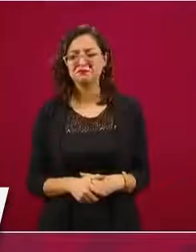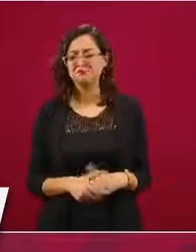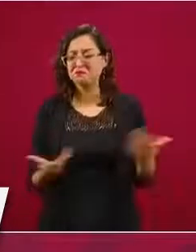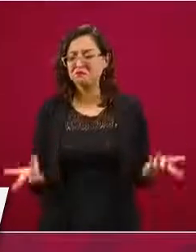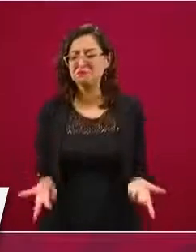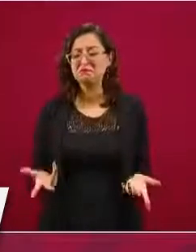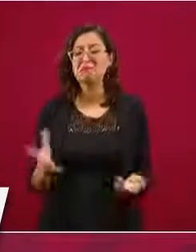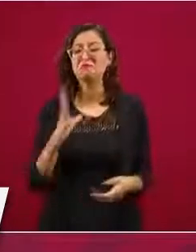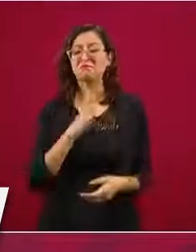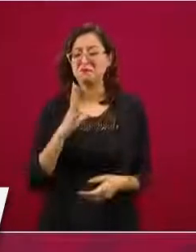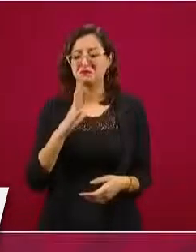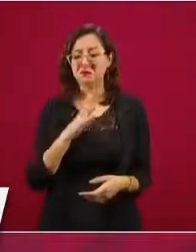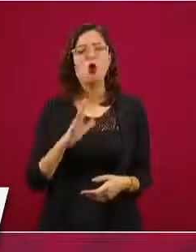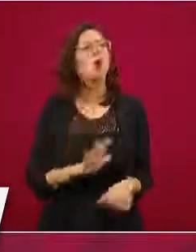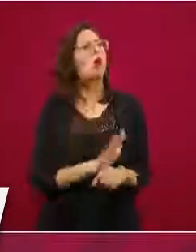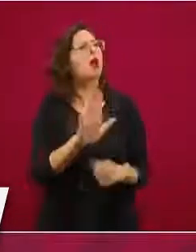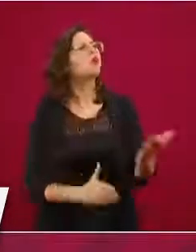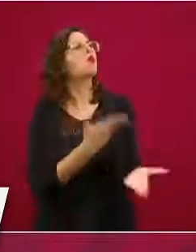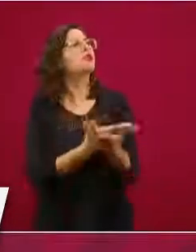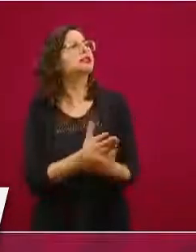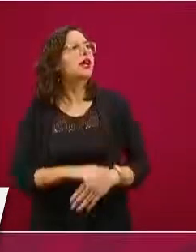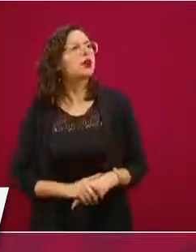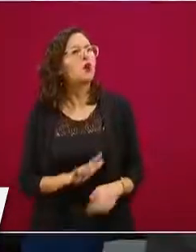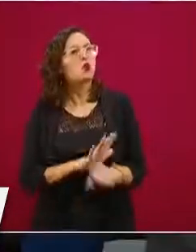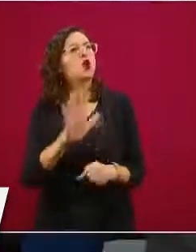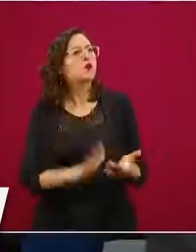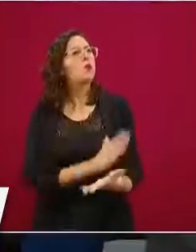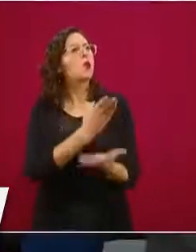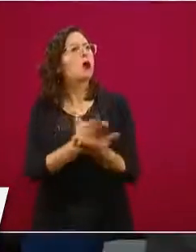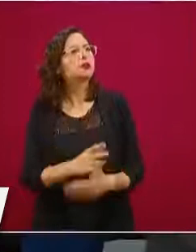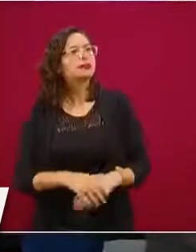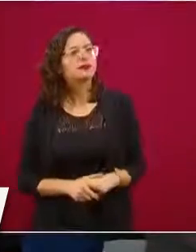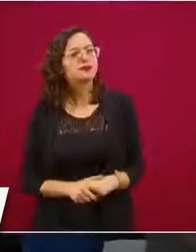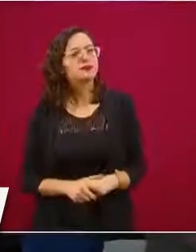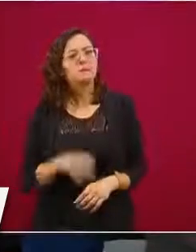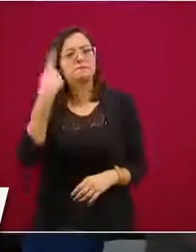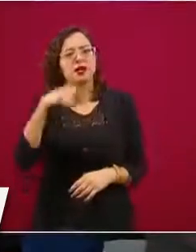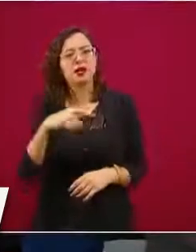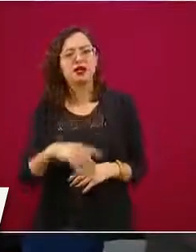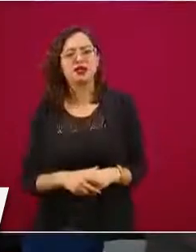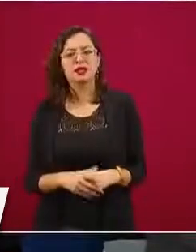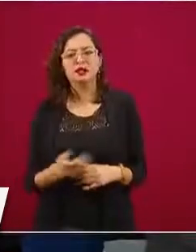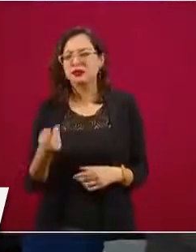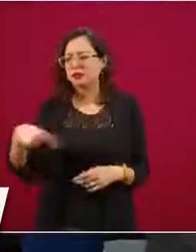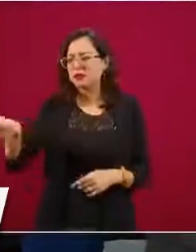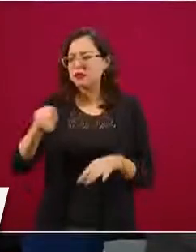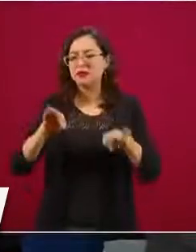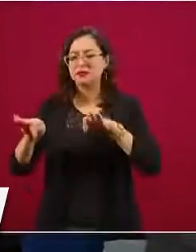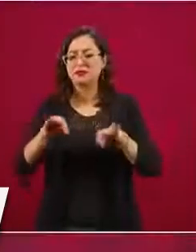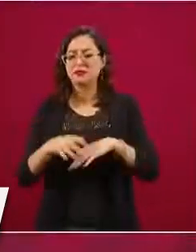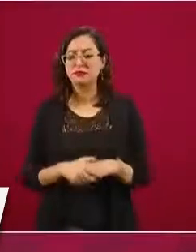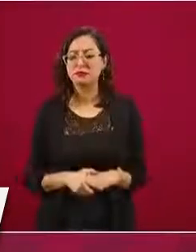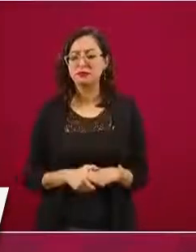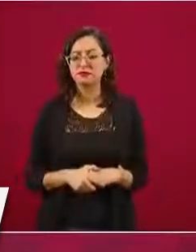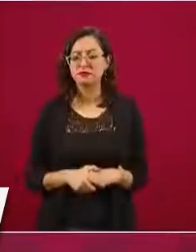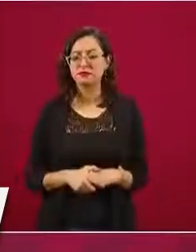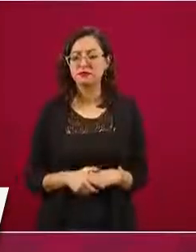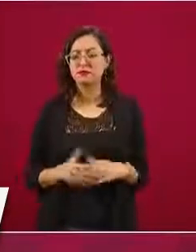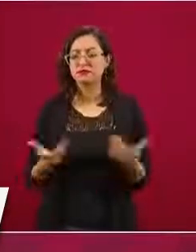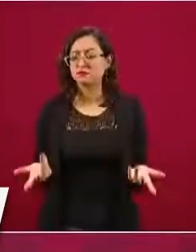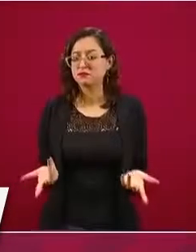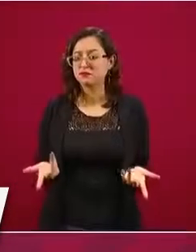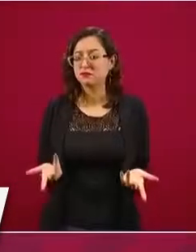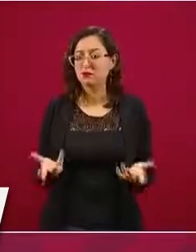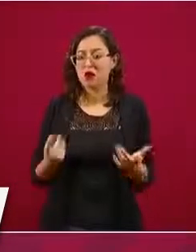si lo que sobraban eran computadoras. ¿Cuál propone el presidente de la República para que los trabajadores…? Que se compartan más